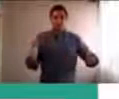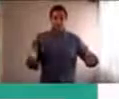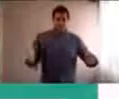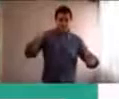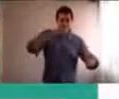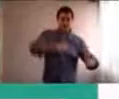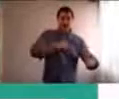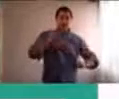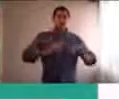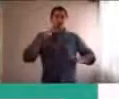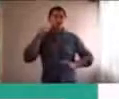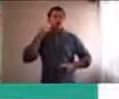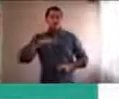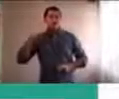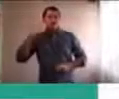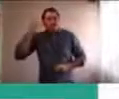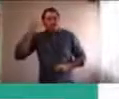su enojo,